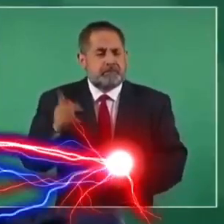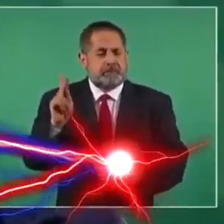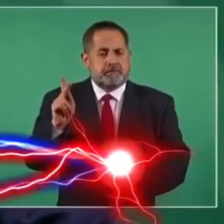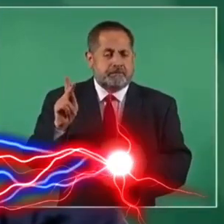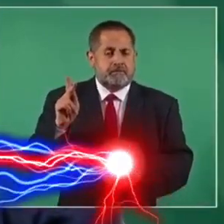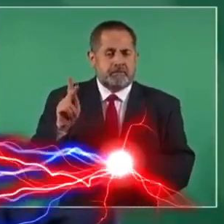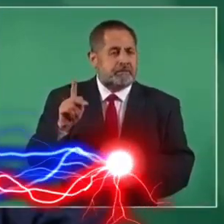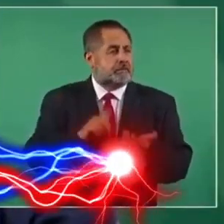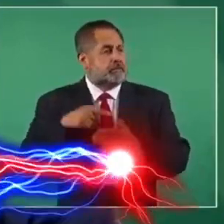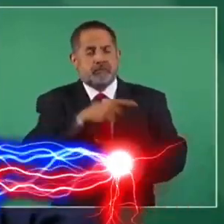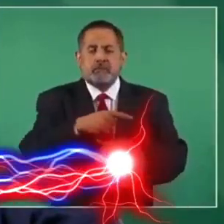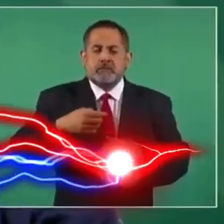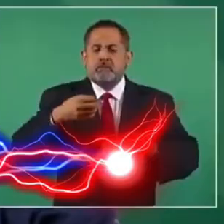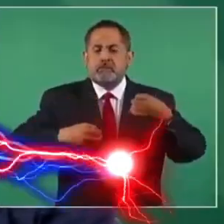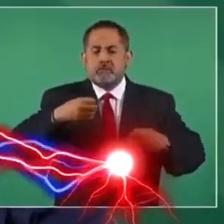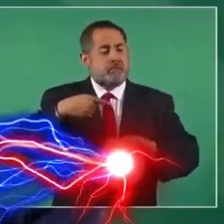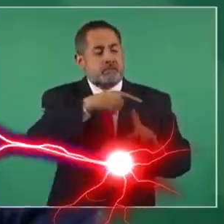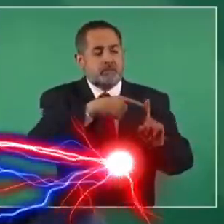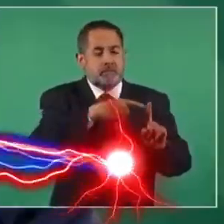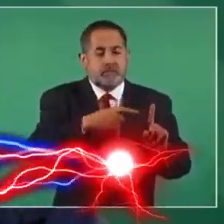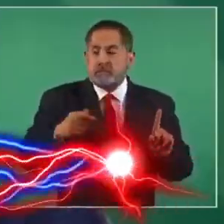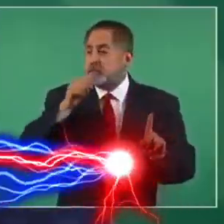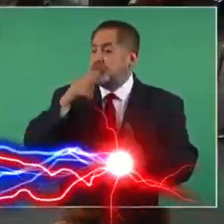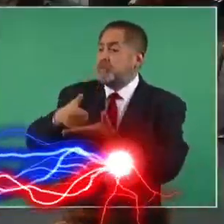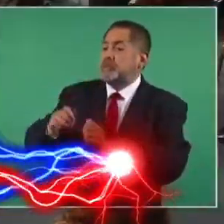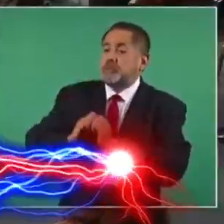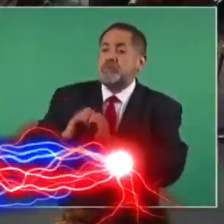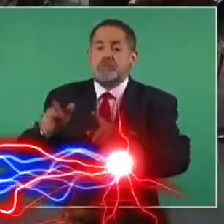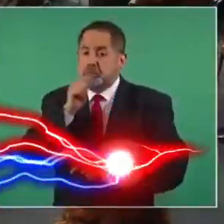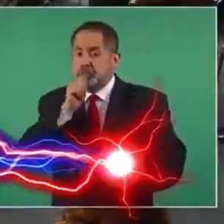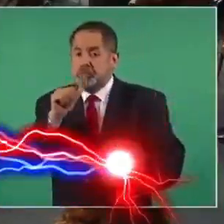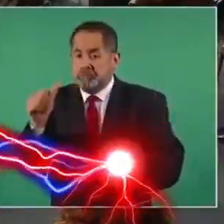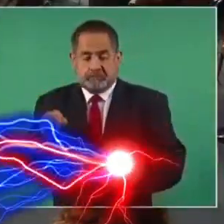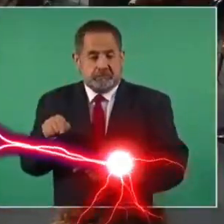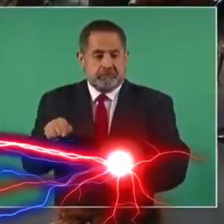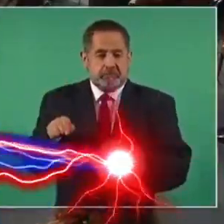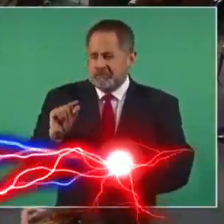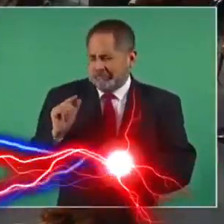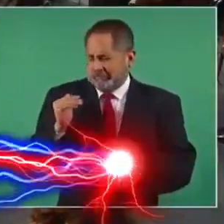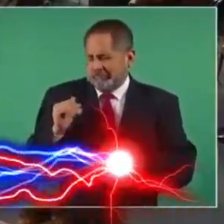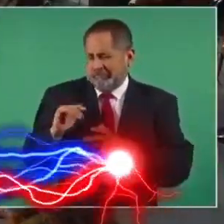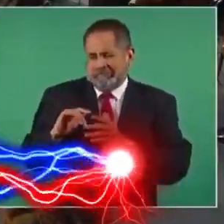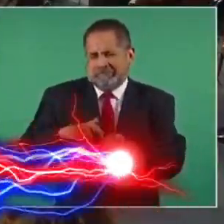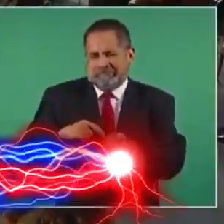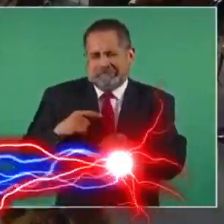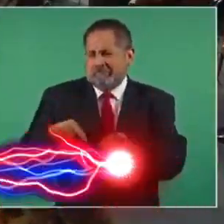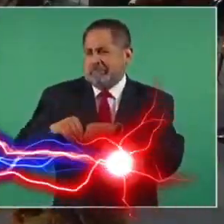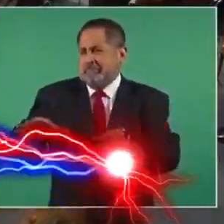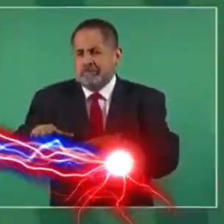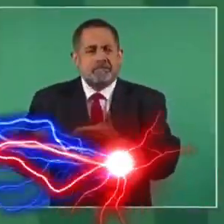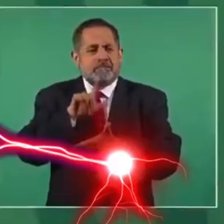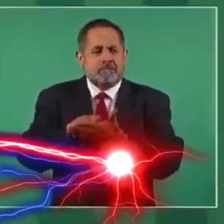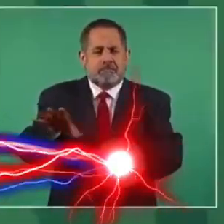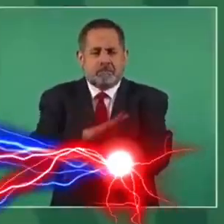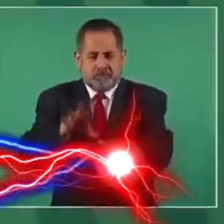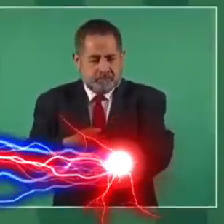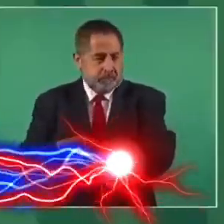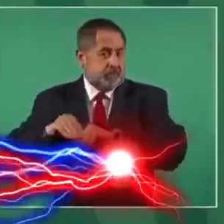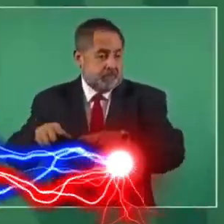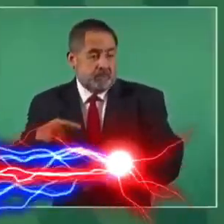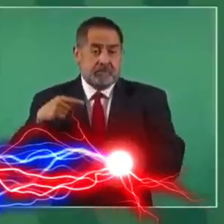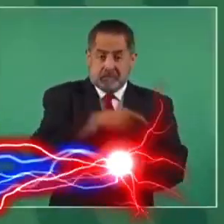Pero el juez, que todavía ni se publicaba o llevaba unas horas de publicada la ley eléctrica,